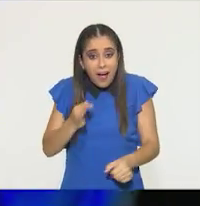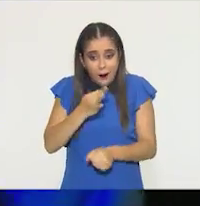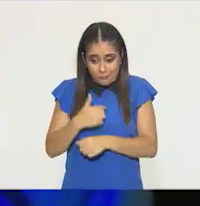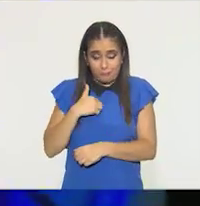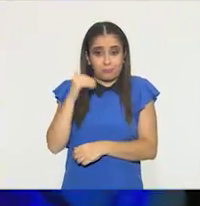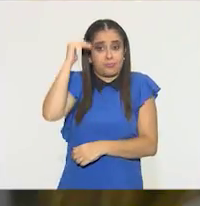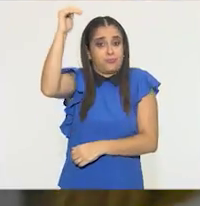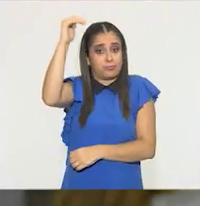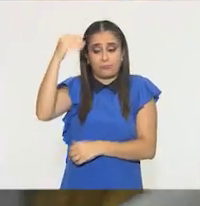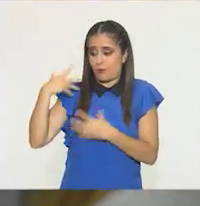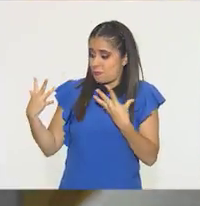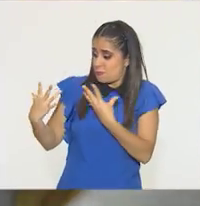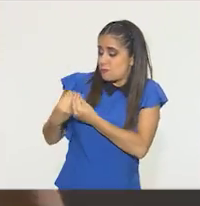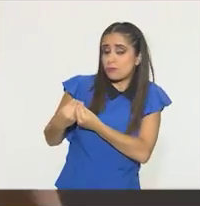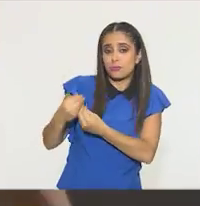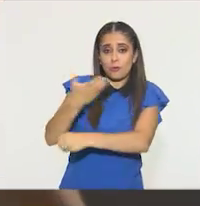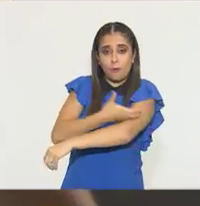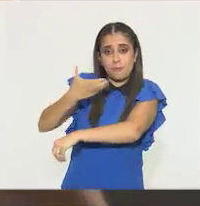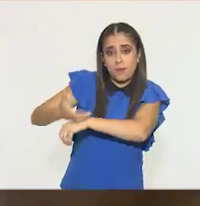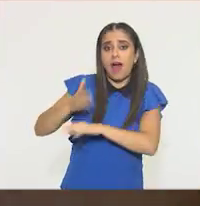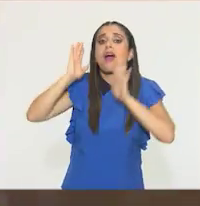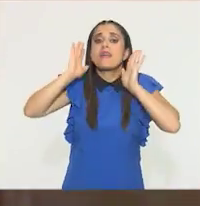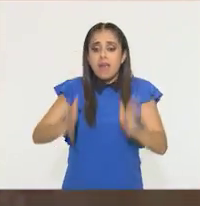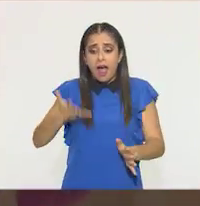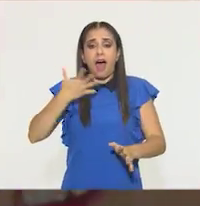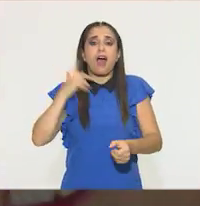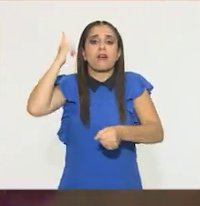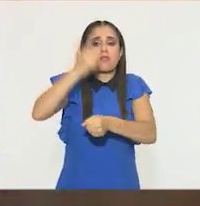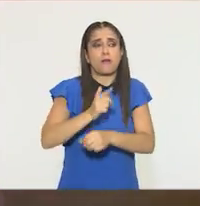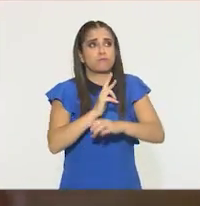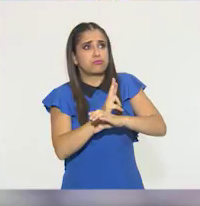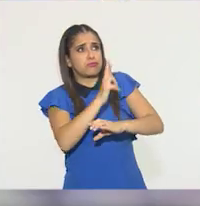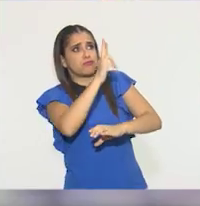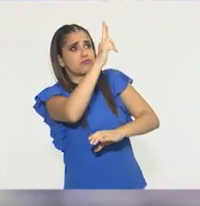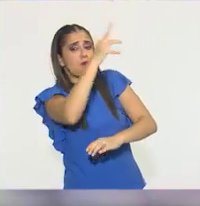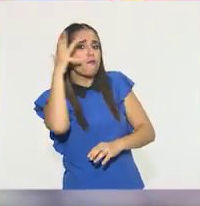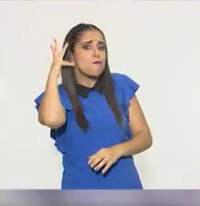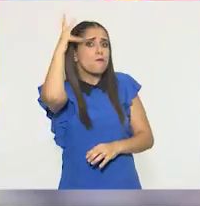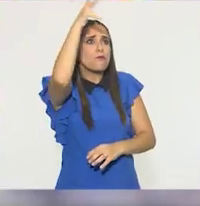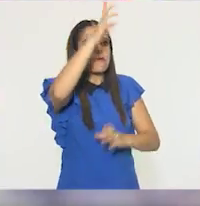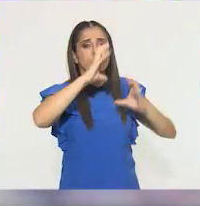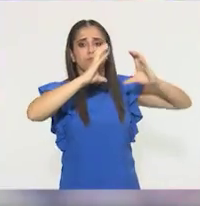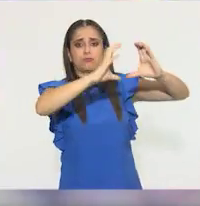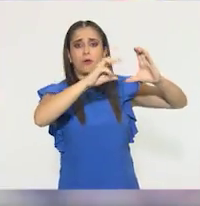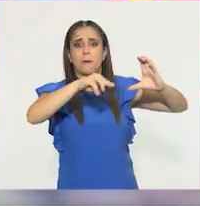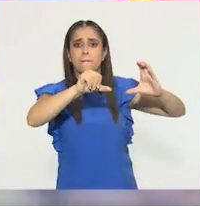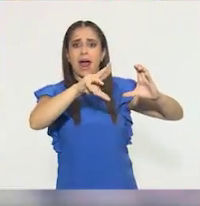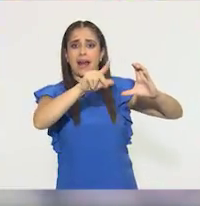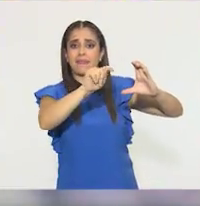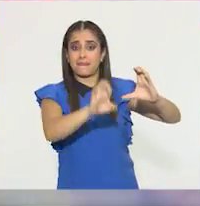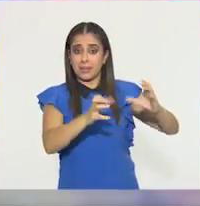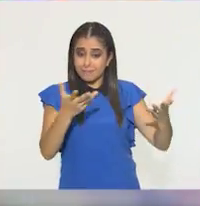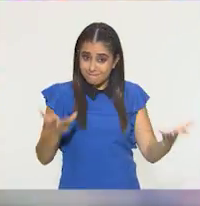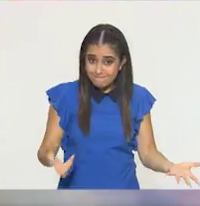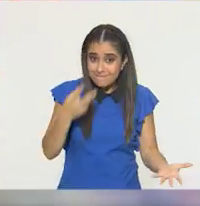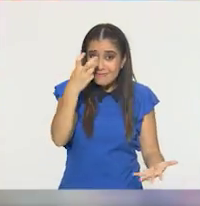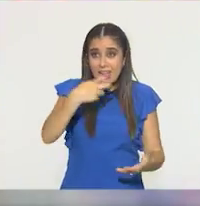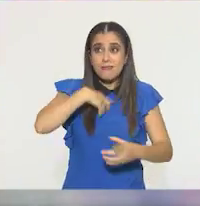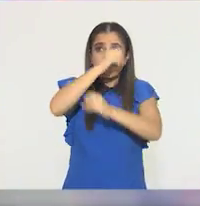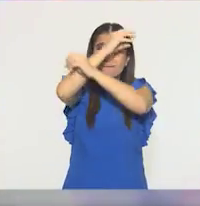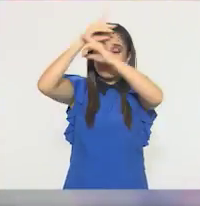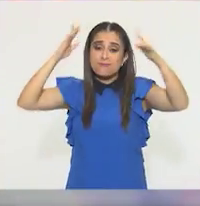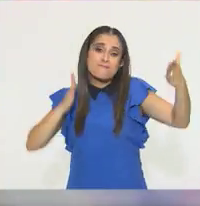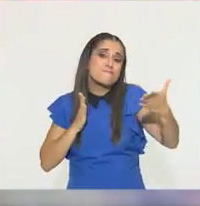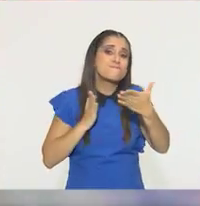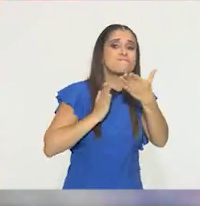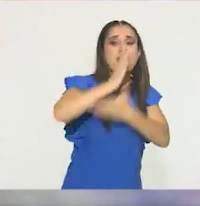creamos un sensor que viajará en las próximas misiones que llegarán hasta Marte. El universo me enseñó que no existen fronteras cuando se trata de